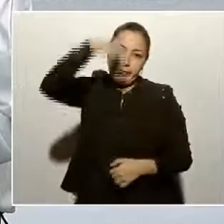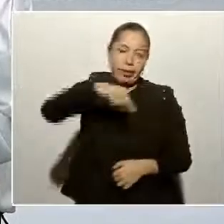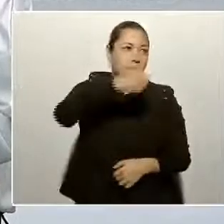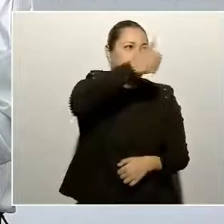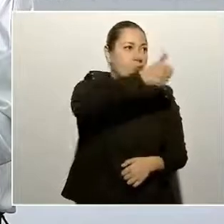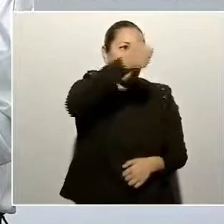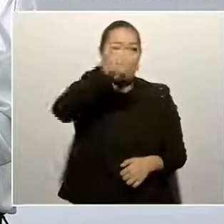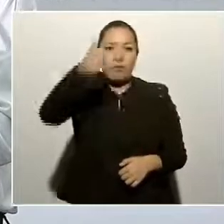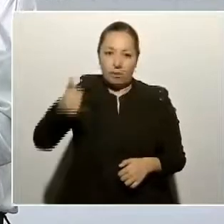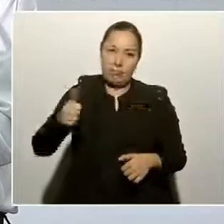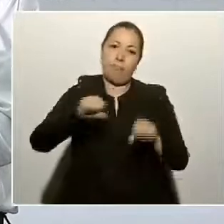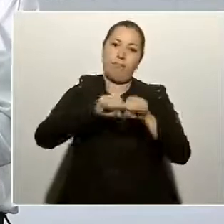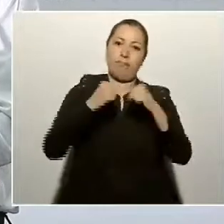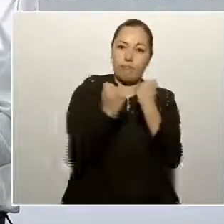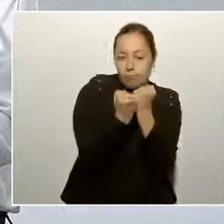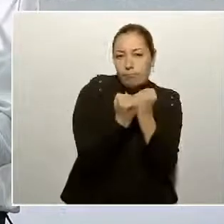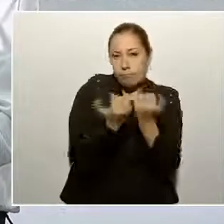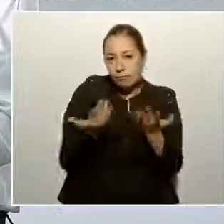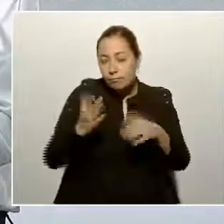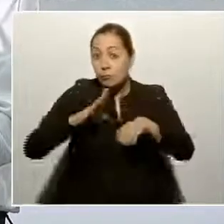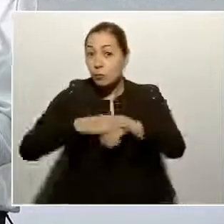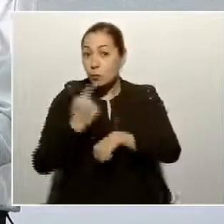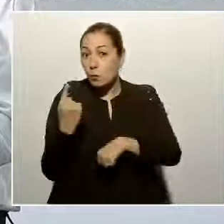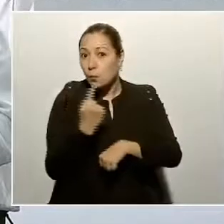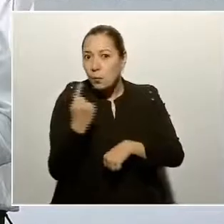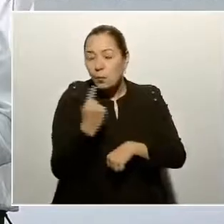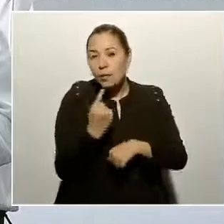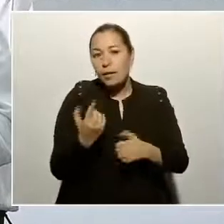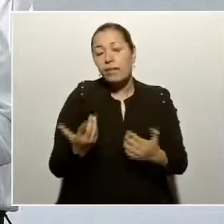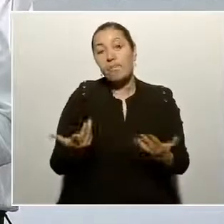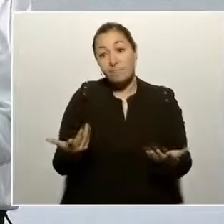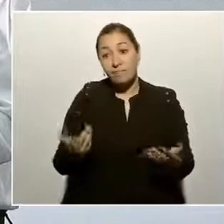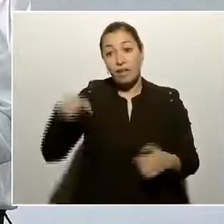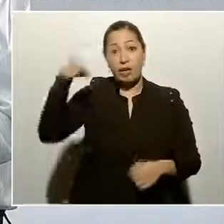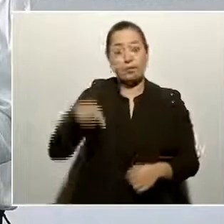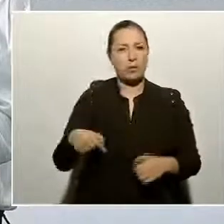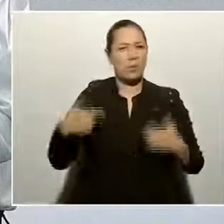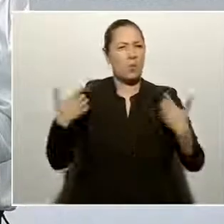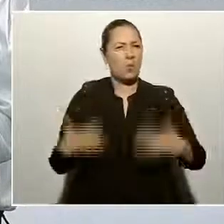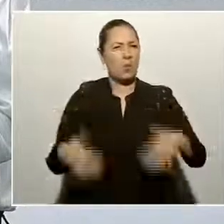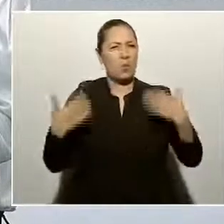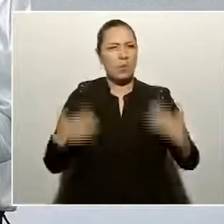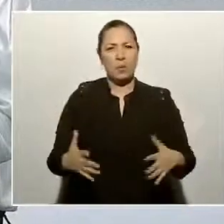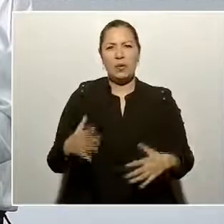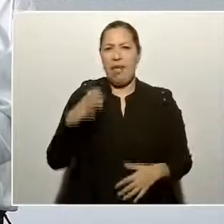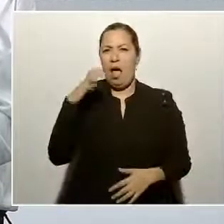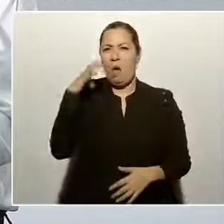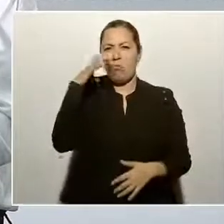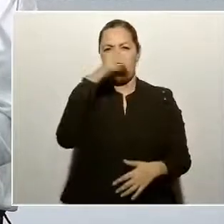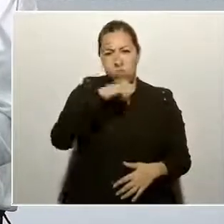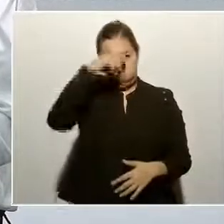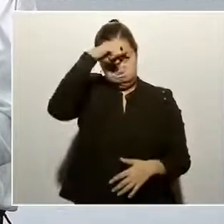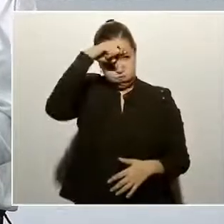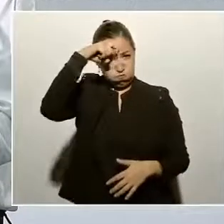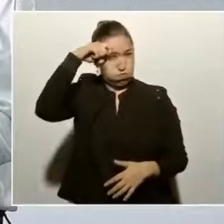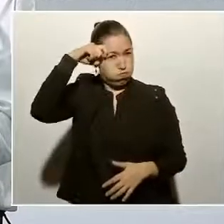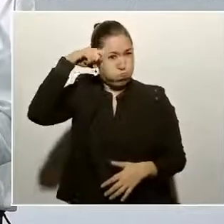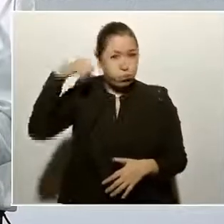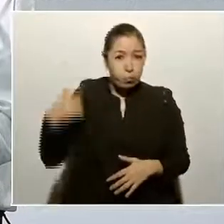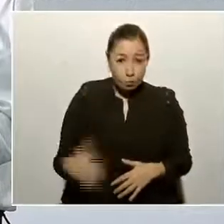porque se padece de mucho calor. Tenían